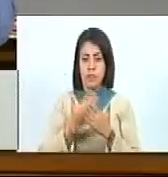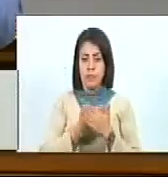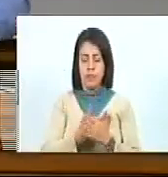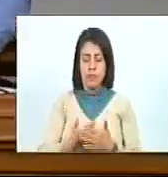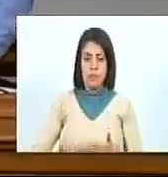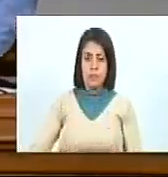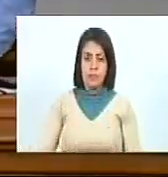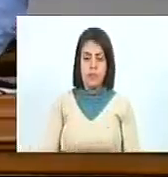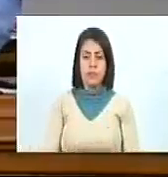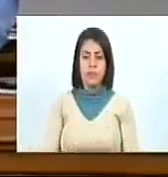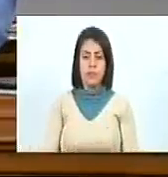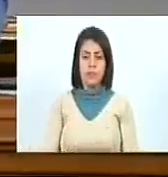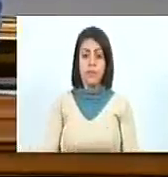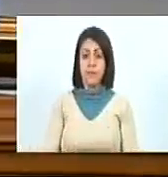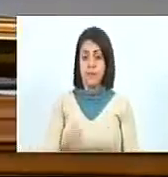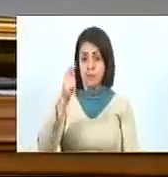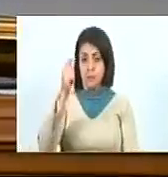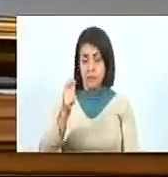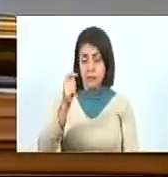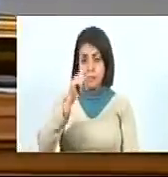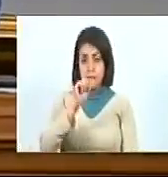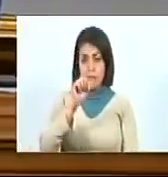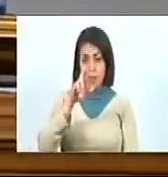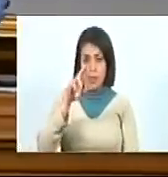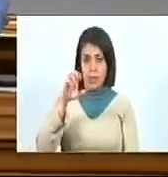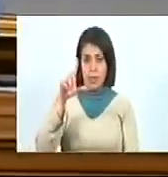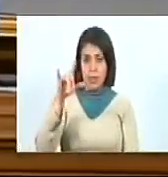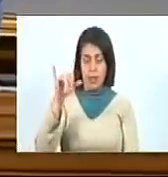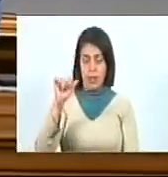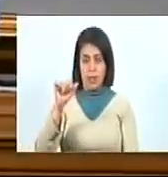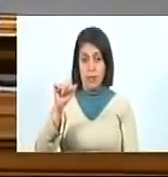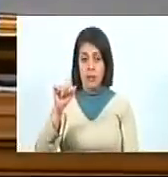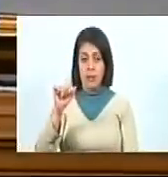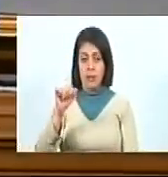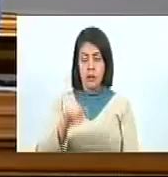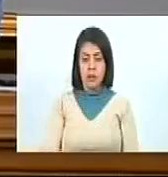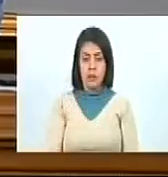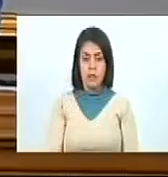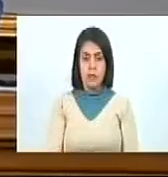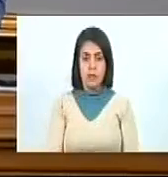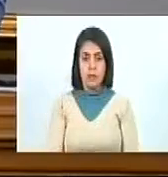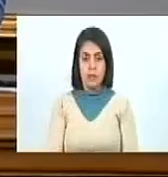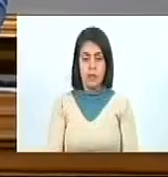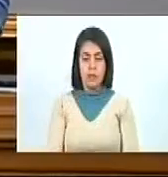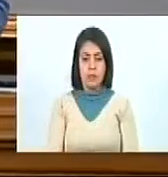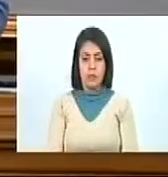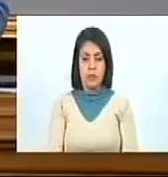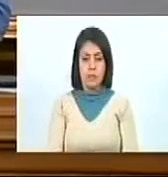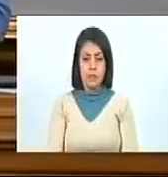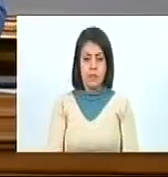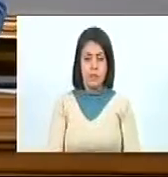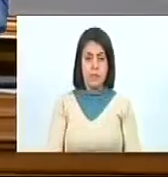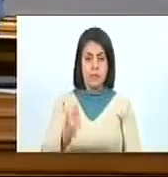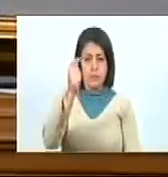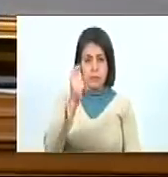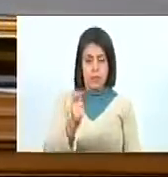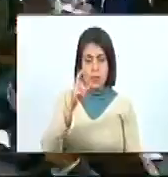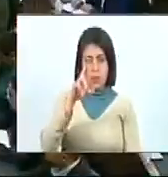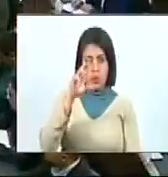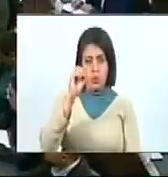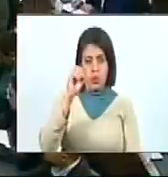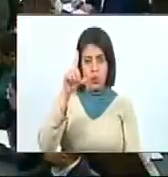Muchísimas gracias, querida diputada Marielis Pérez. Tiene la palabra el diputado Rodolfo Serpa.